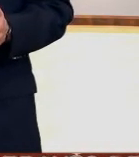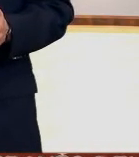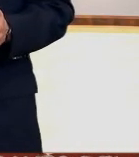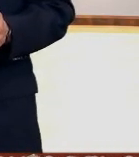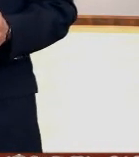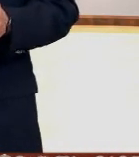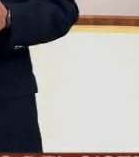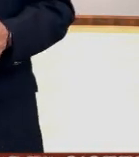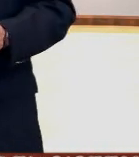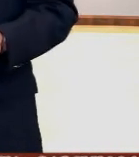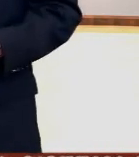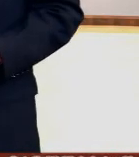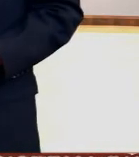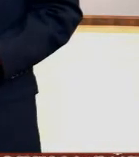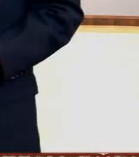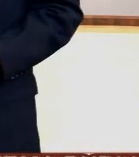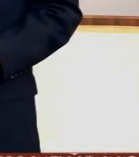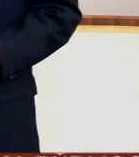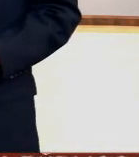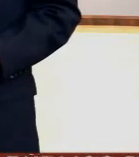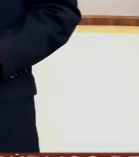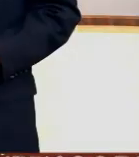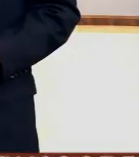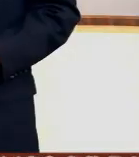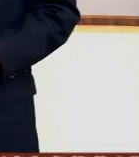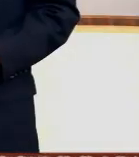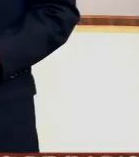adquirir una casa? Conozca la oferta vinculante